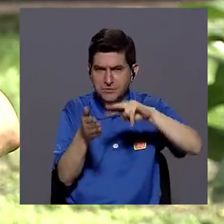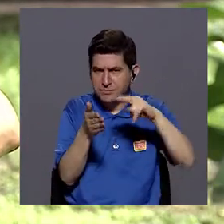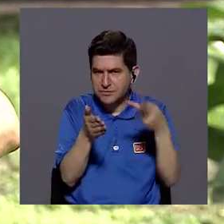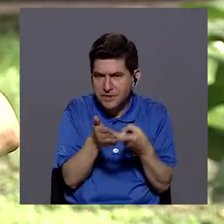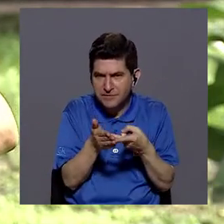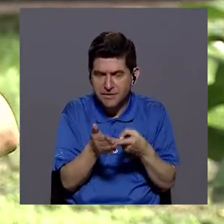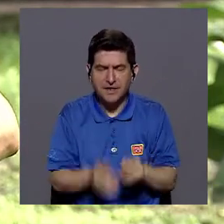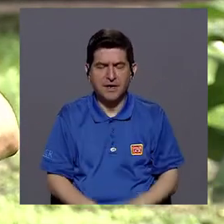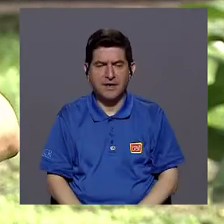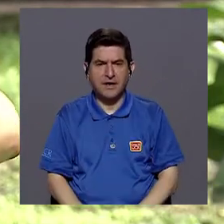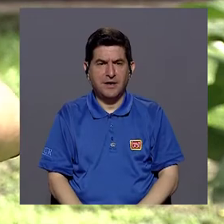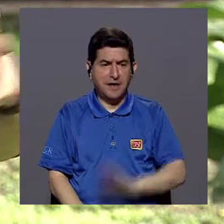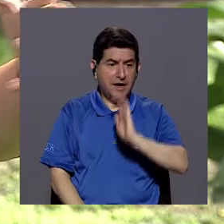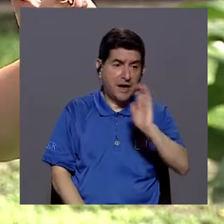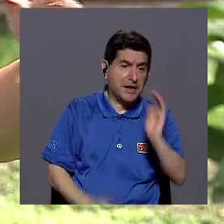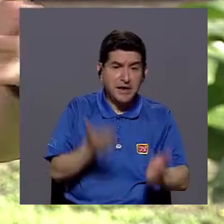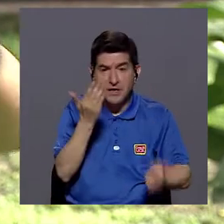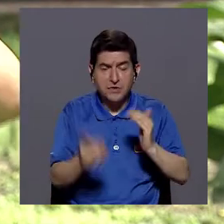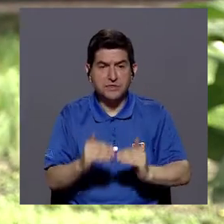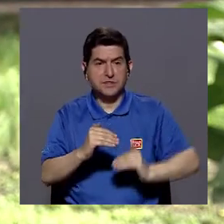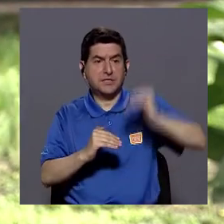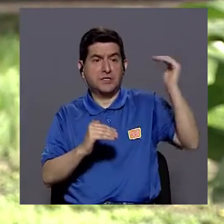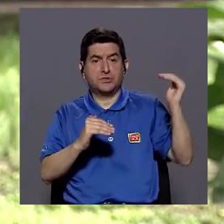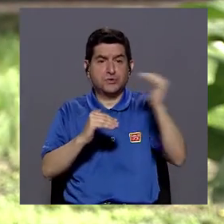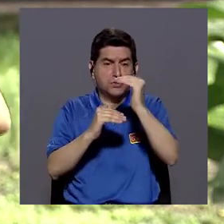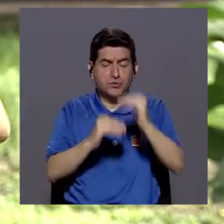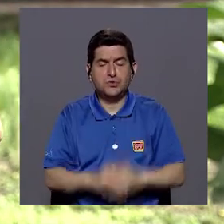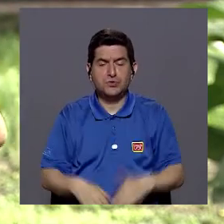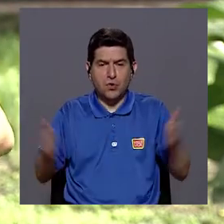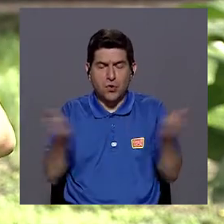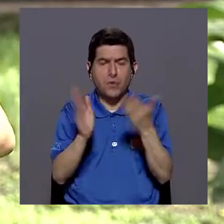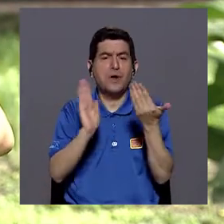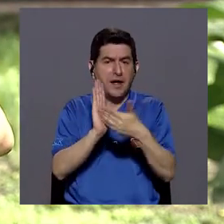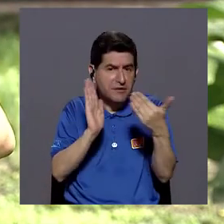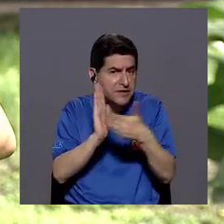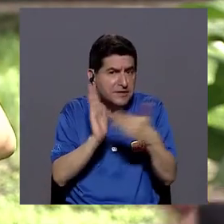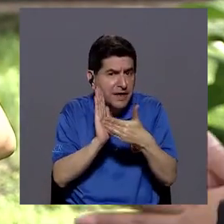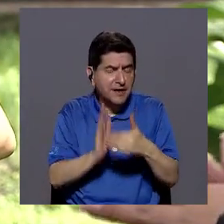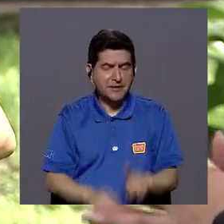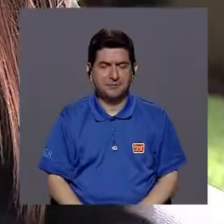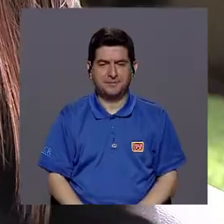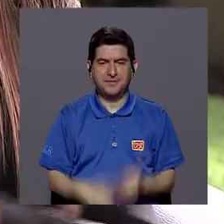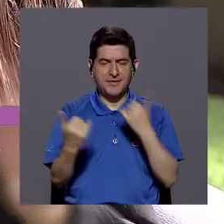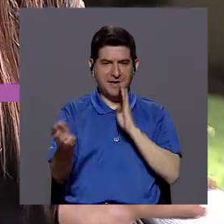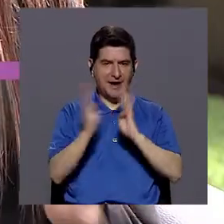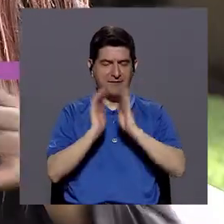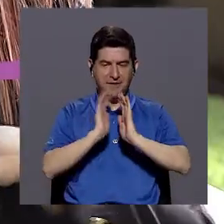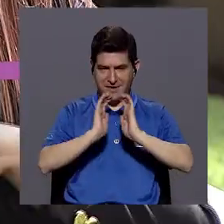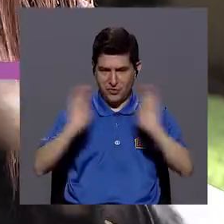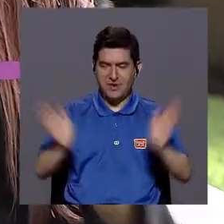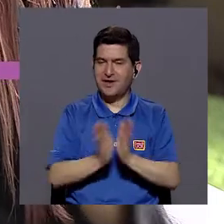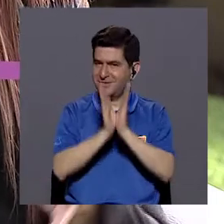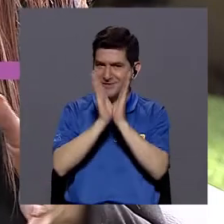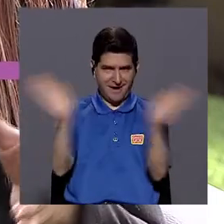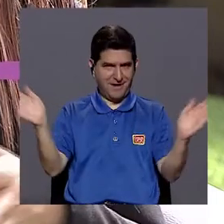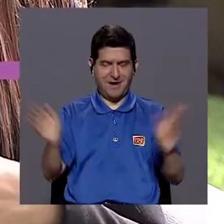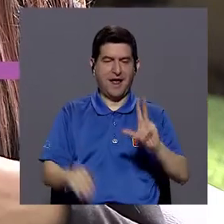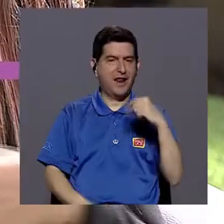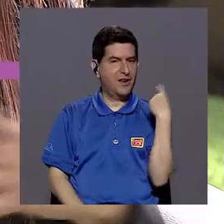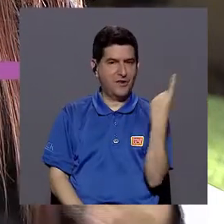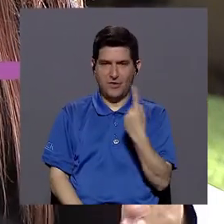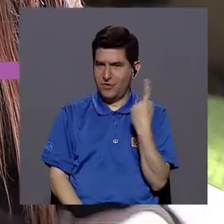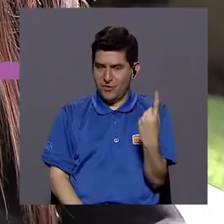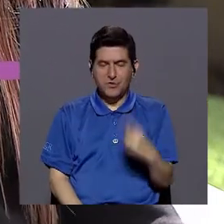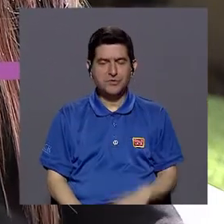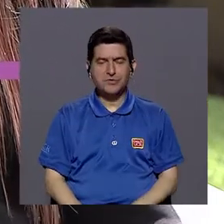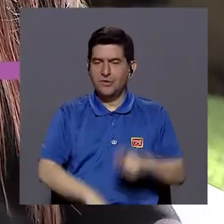¿verdad? O hay niños así como sobre estimulados que más bien eso les puede afectar. Sí, vamos a ver, ya hablando de los niños y niñas en general, ¿verdad? No solo